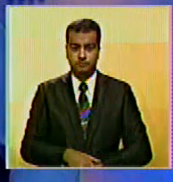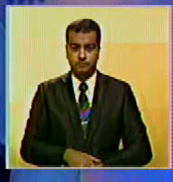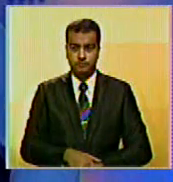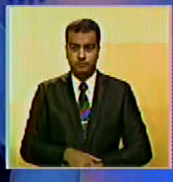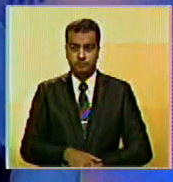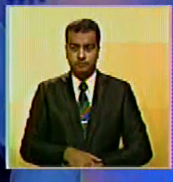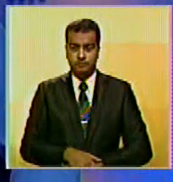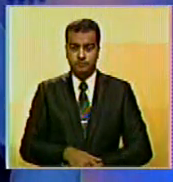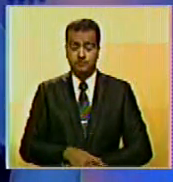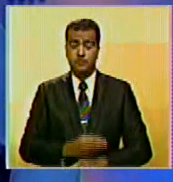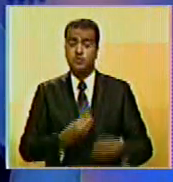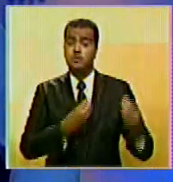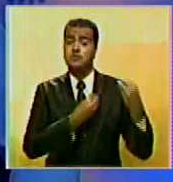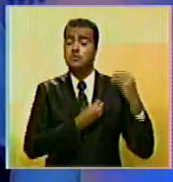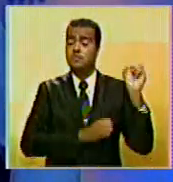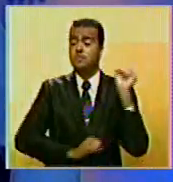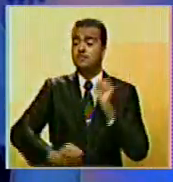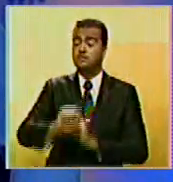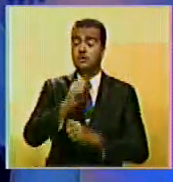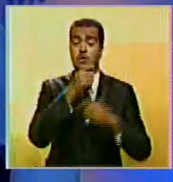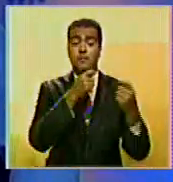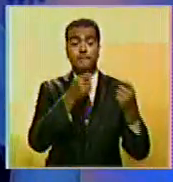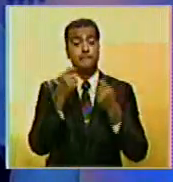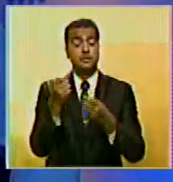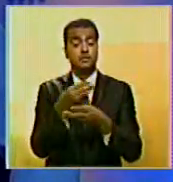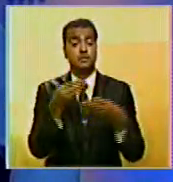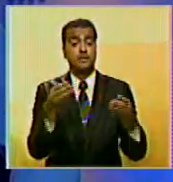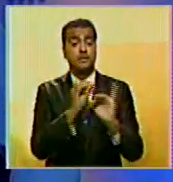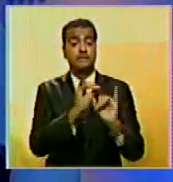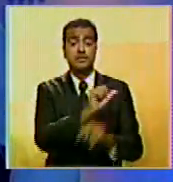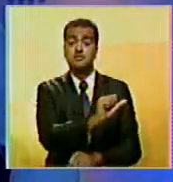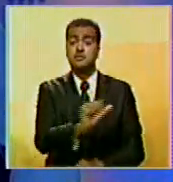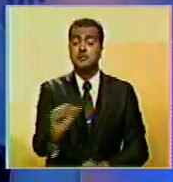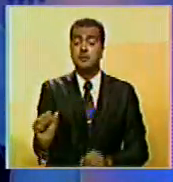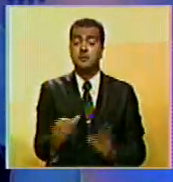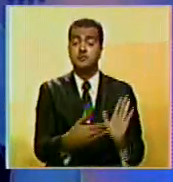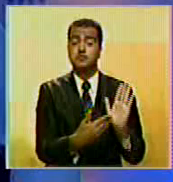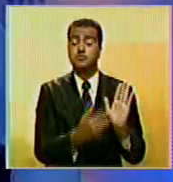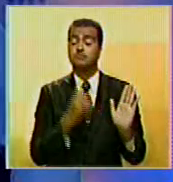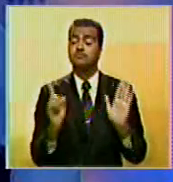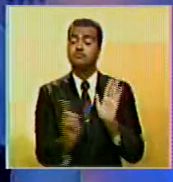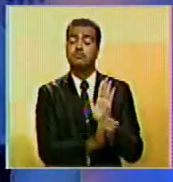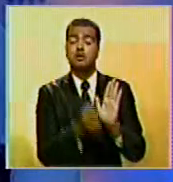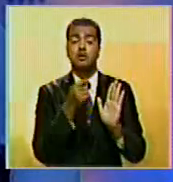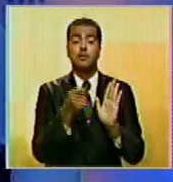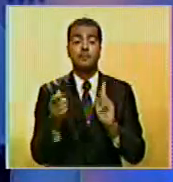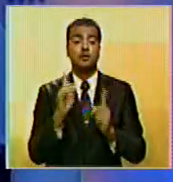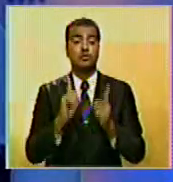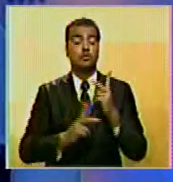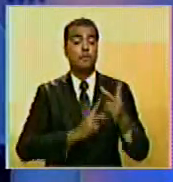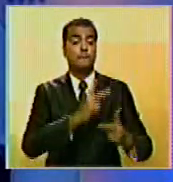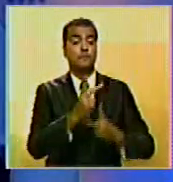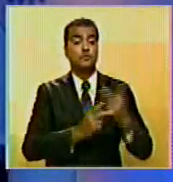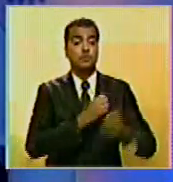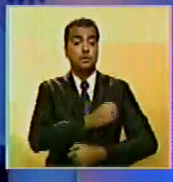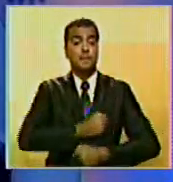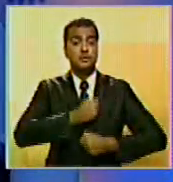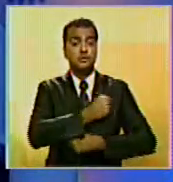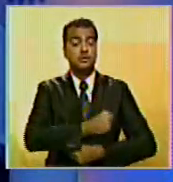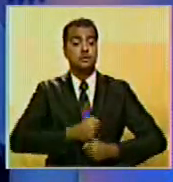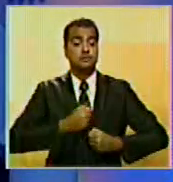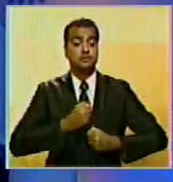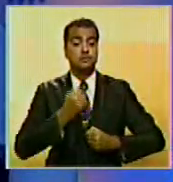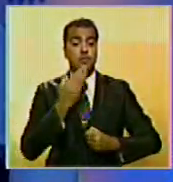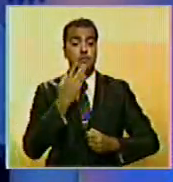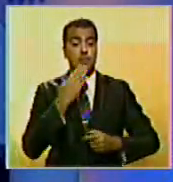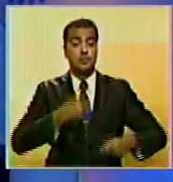La Superintendencia para la Defensa de los Precios publicó este fin de semana una providencia que modifica los precios de algunos productos de higiene personal, entre